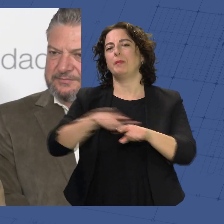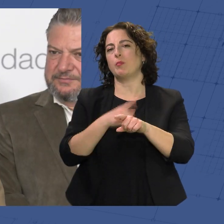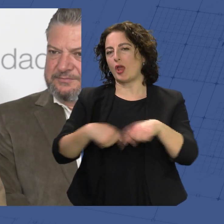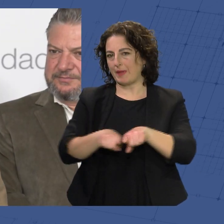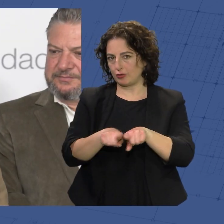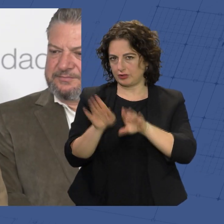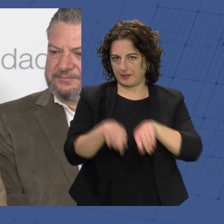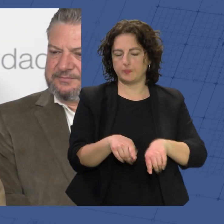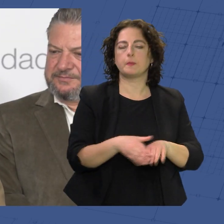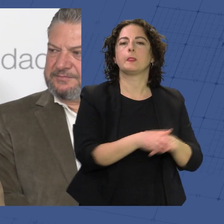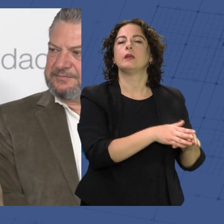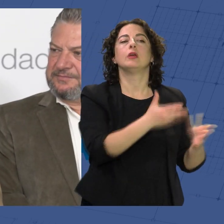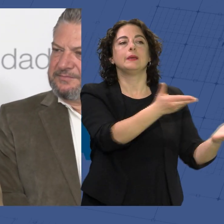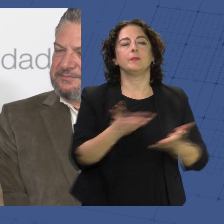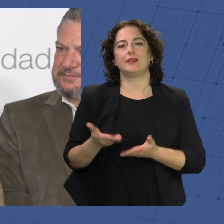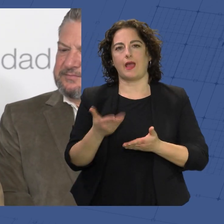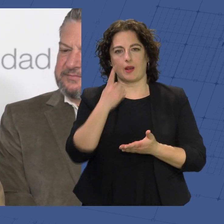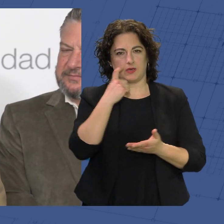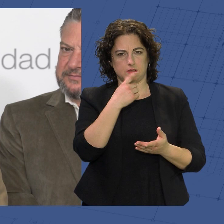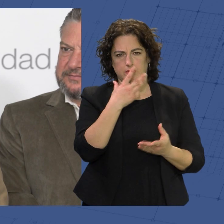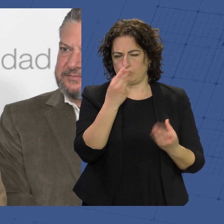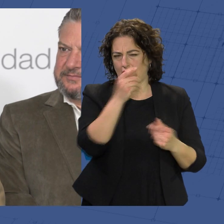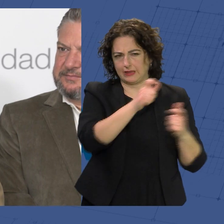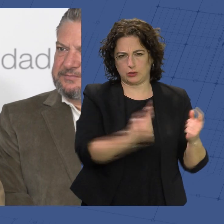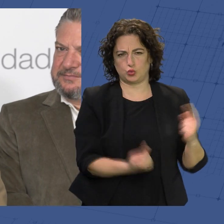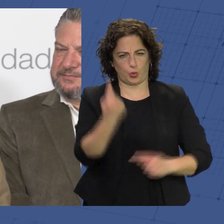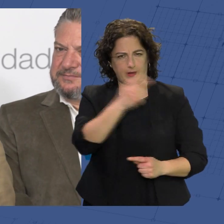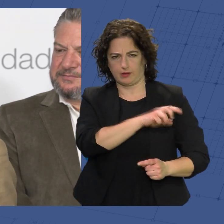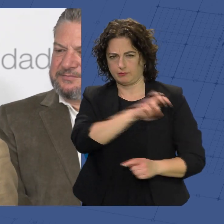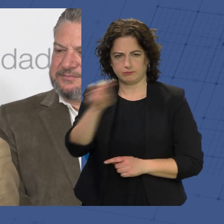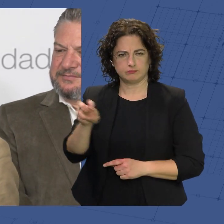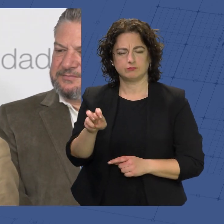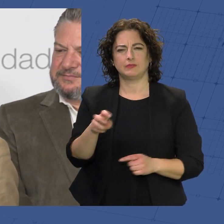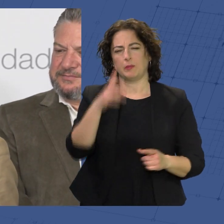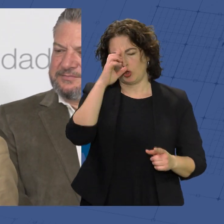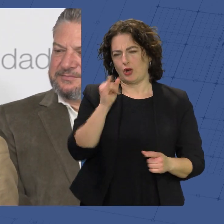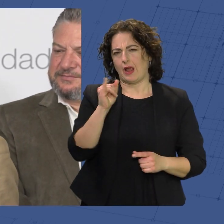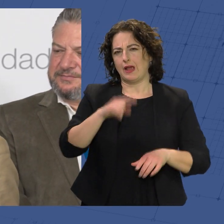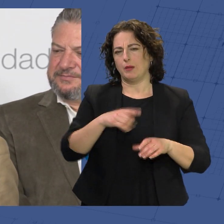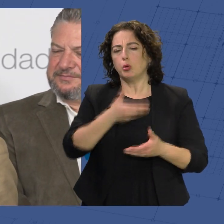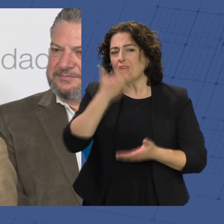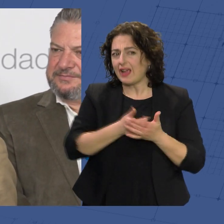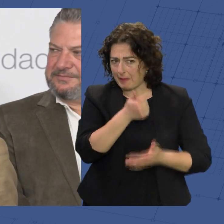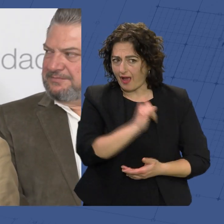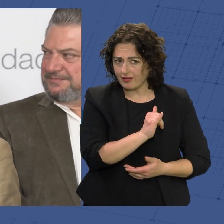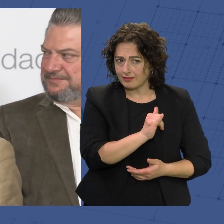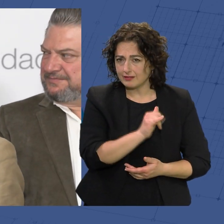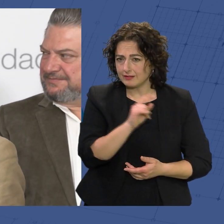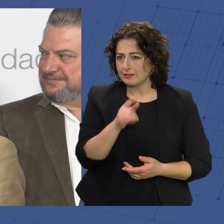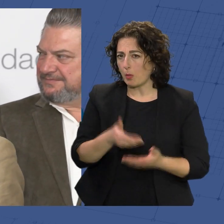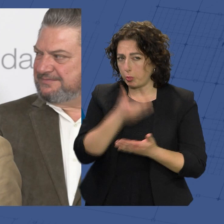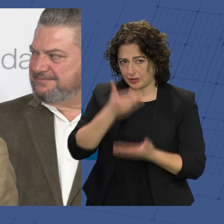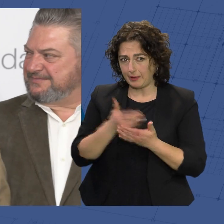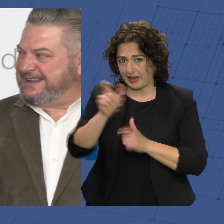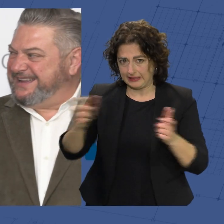a todos los almerienses, sabemos que cada año son miles los que suben arriba, pero bueno, todavía creo que hay aforo para más, hay potaje para más, ¿no, Pepi? Que hay potaje para que